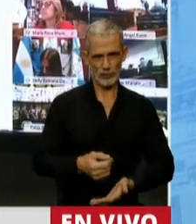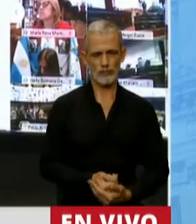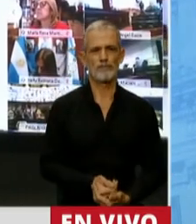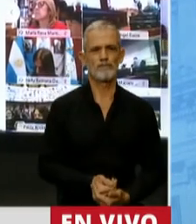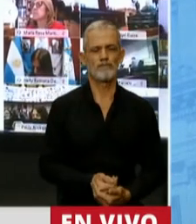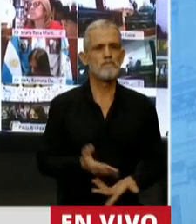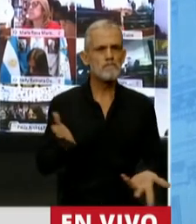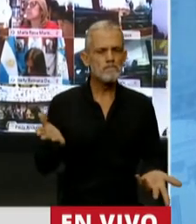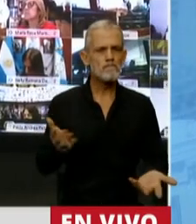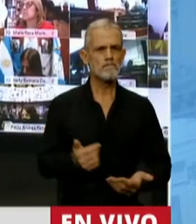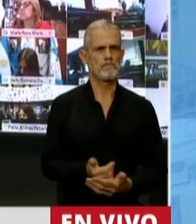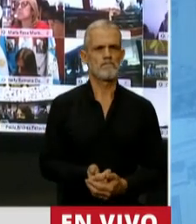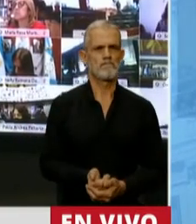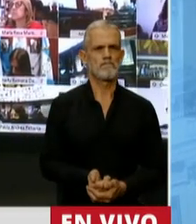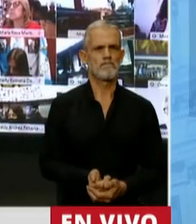Vea, presidente,